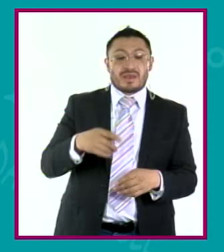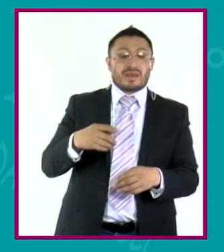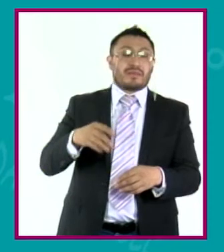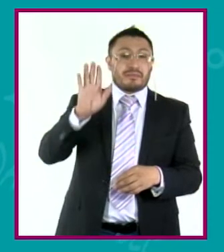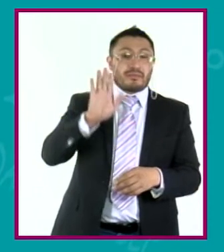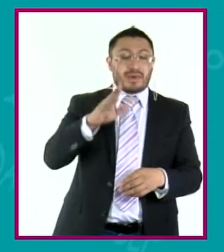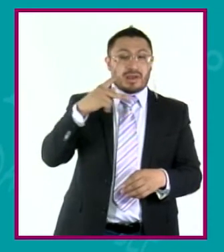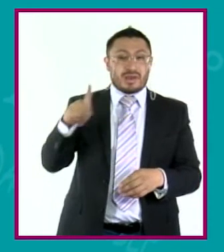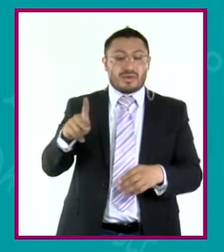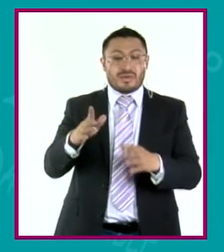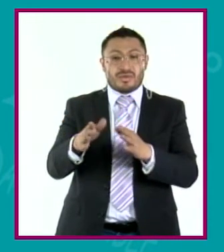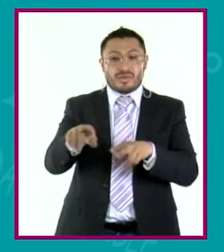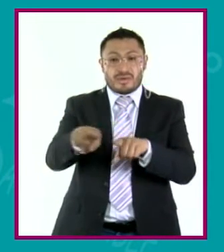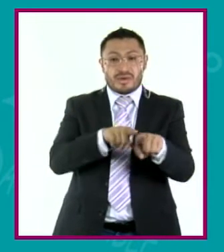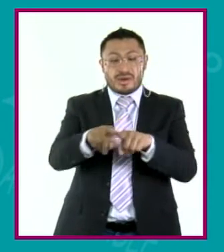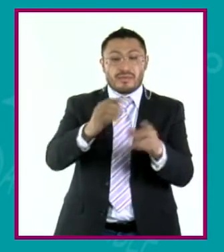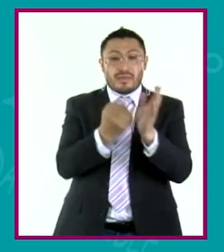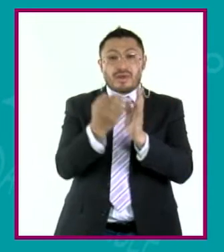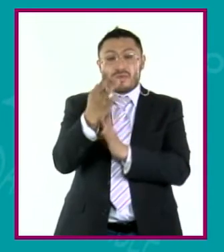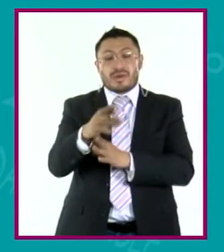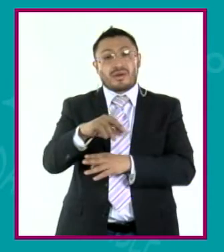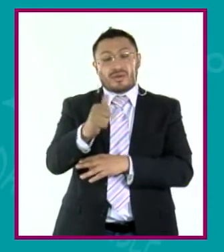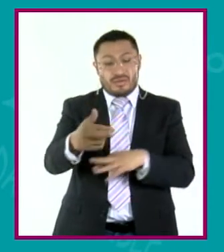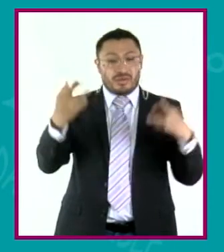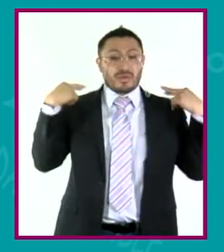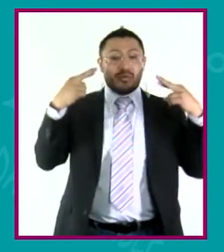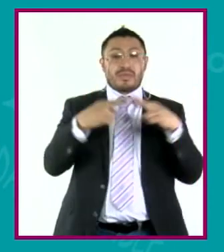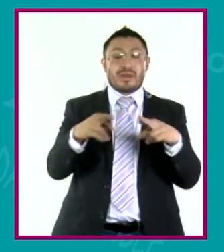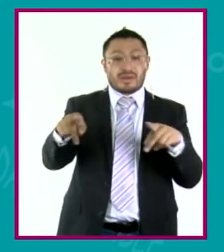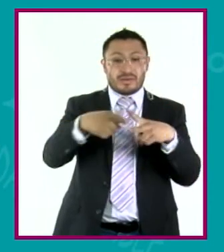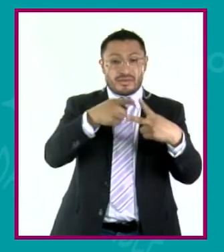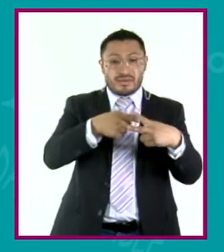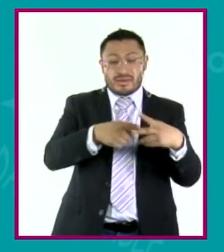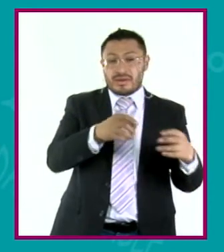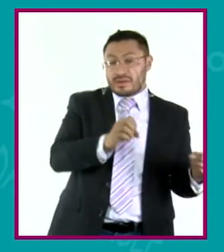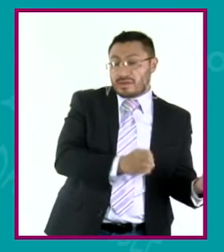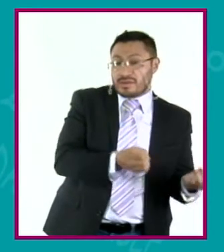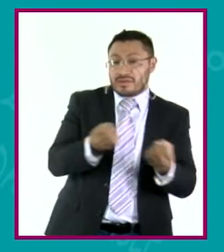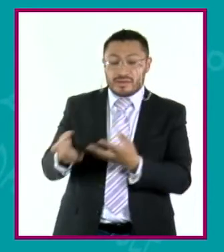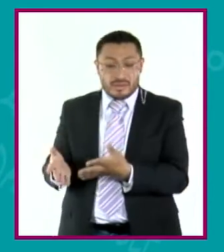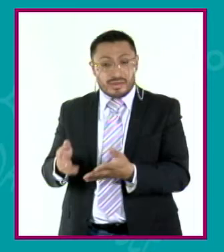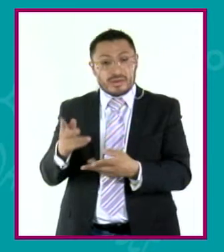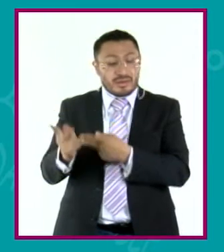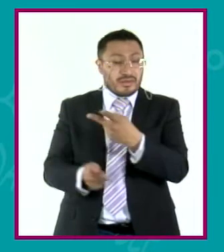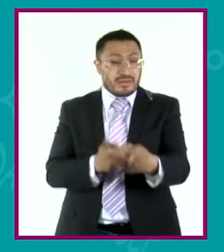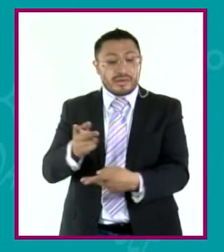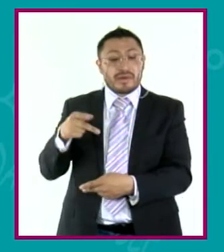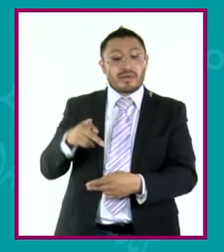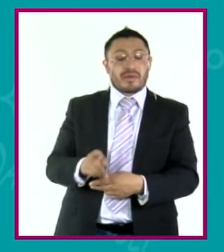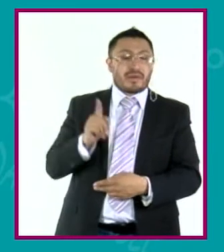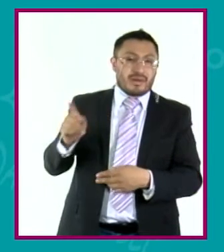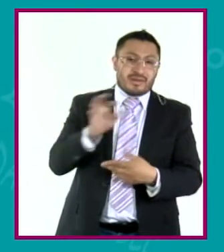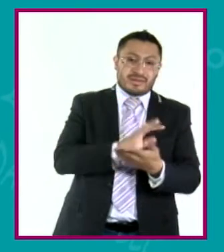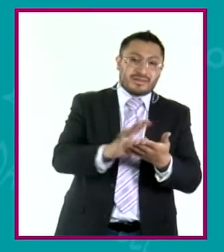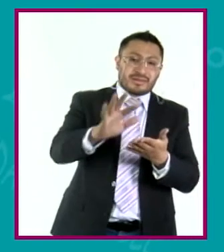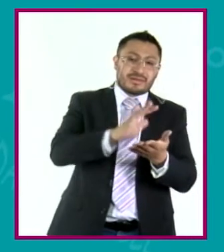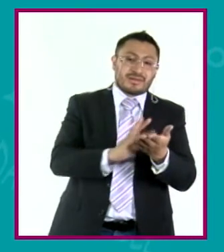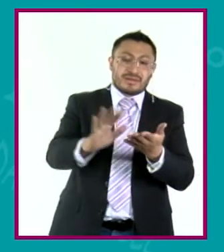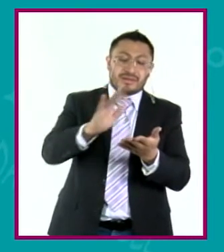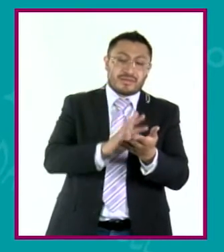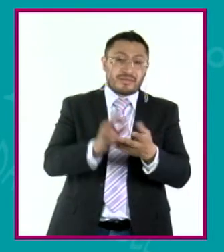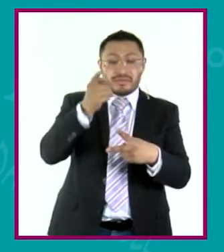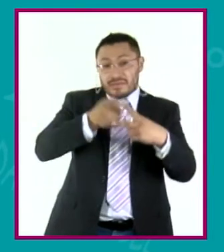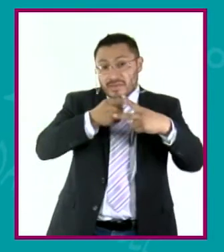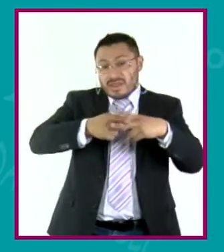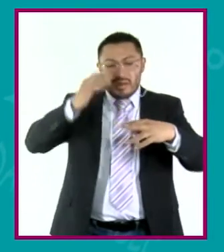hermano mayor y otros que su profesor de primaria se los prestaba. Lo cierto es que, al menos para él, leer matemática abstracta